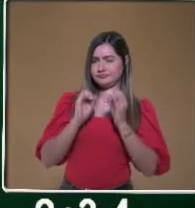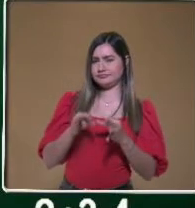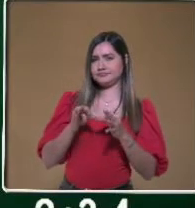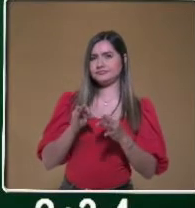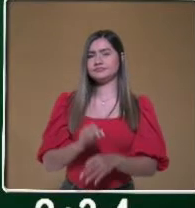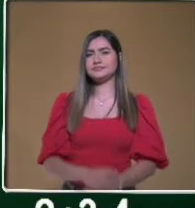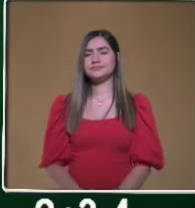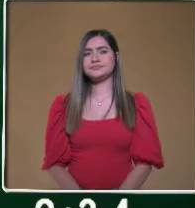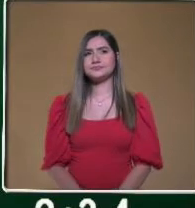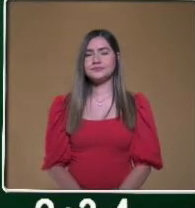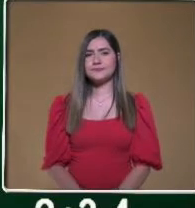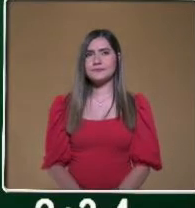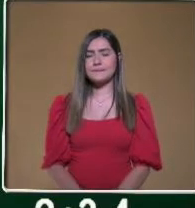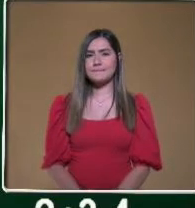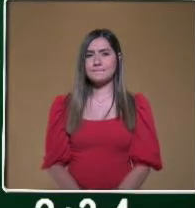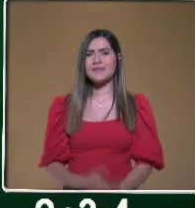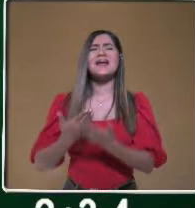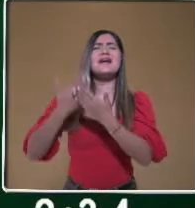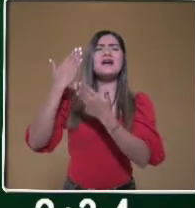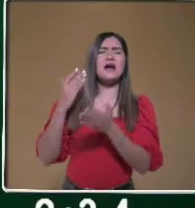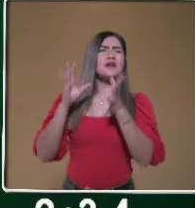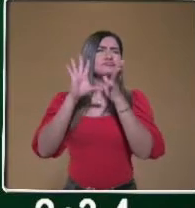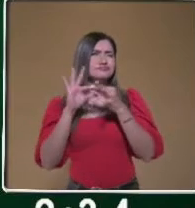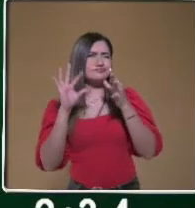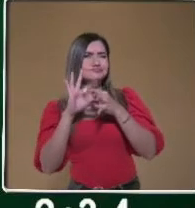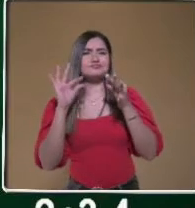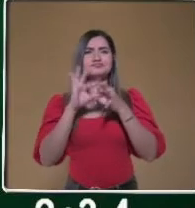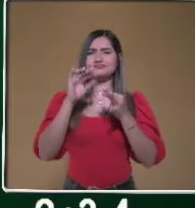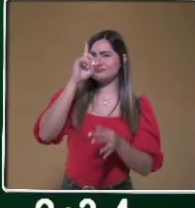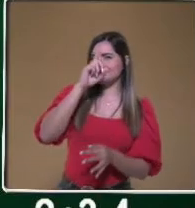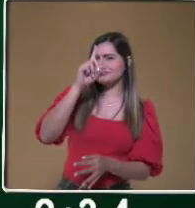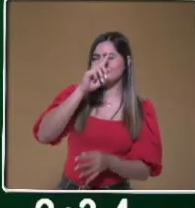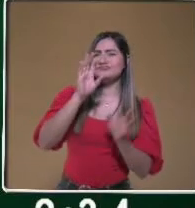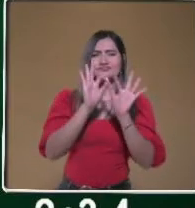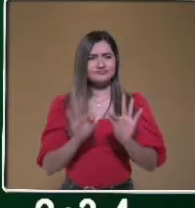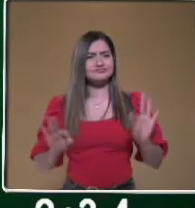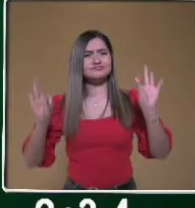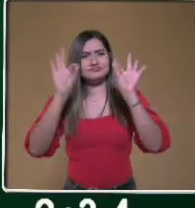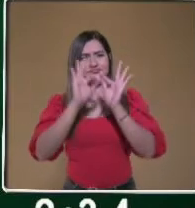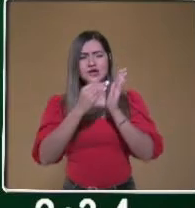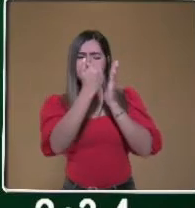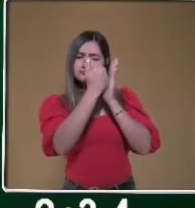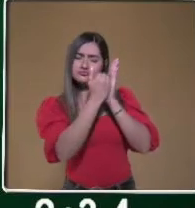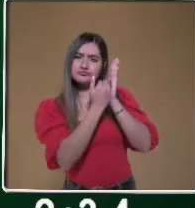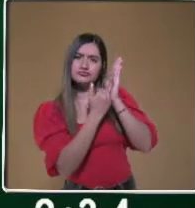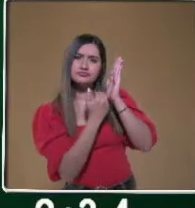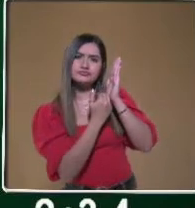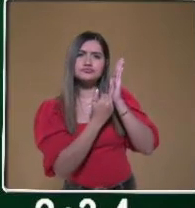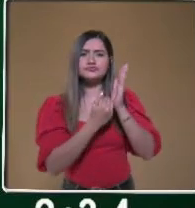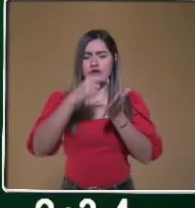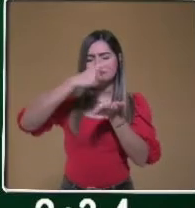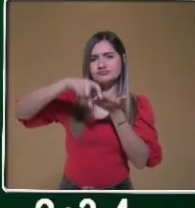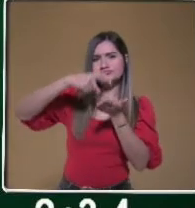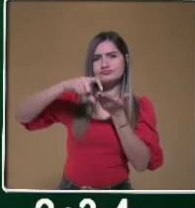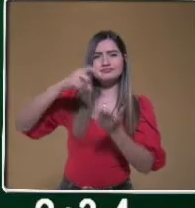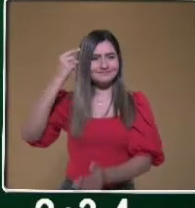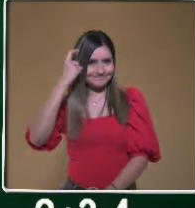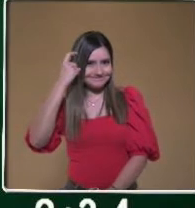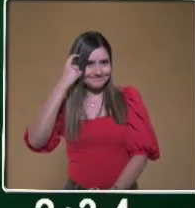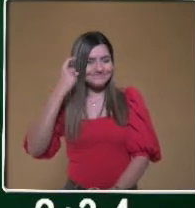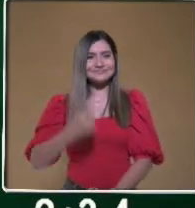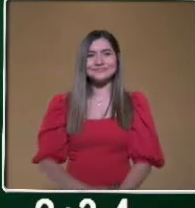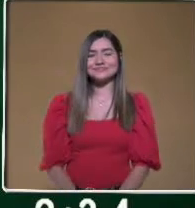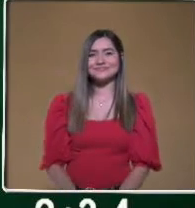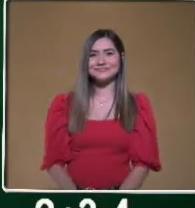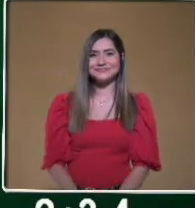ocasión, nos refirió a algunas recomendaciones importantes para realizar compras inteligentes. Y